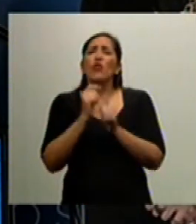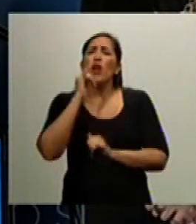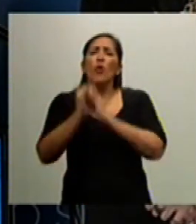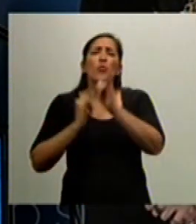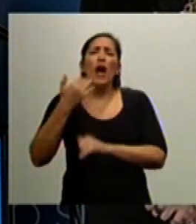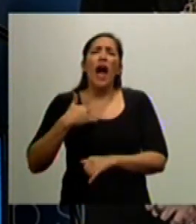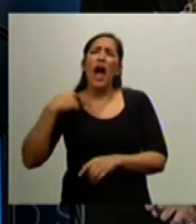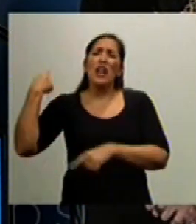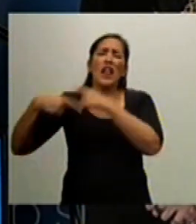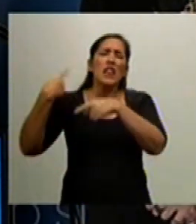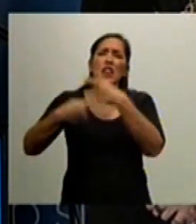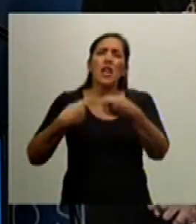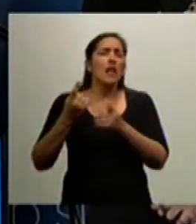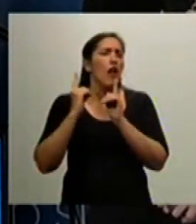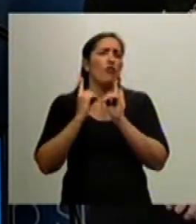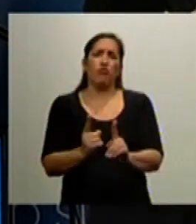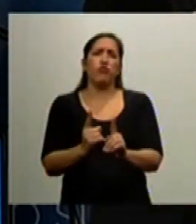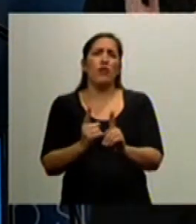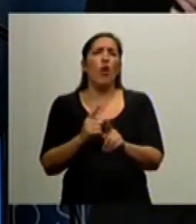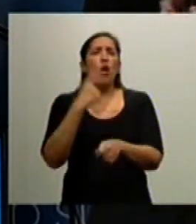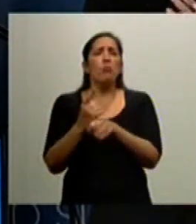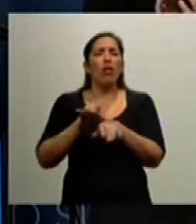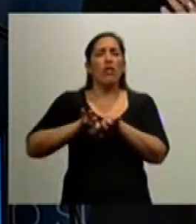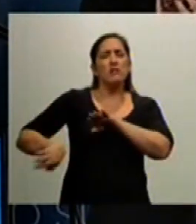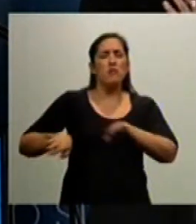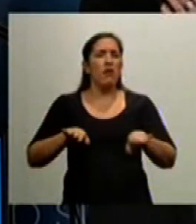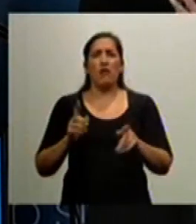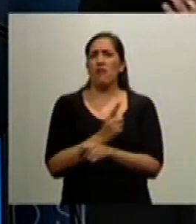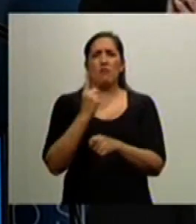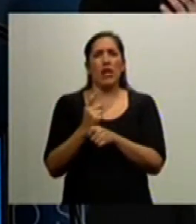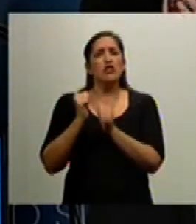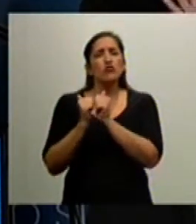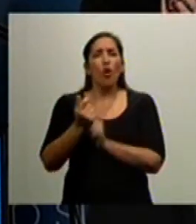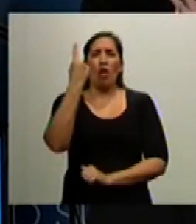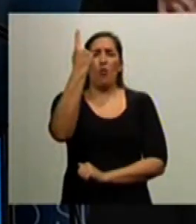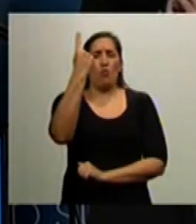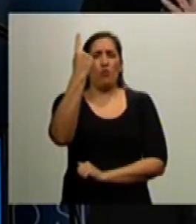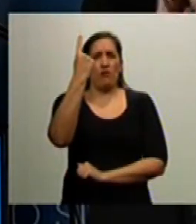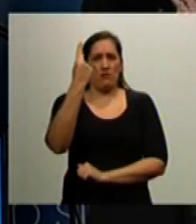fragmentar ni separar. Por eso también